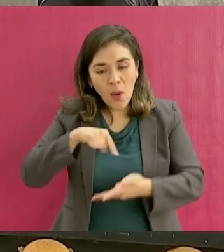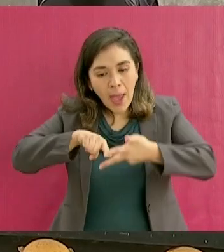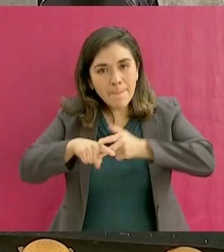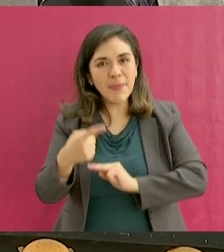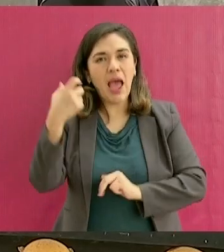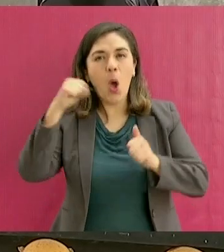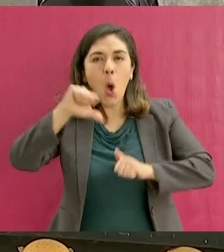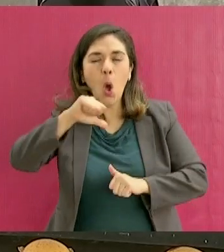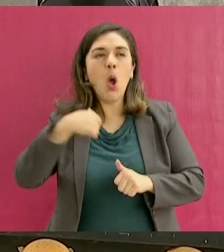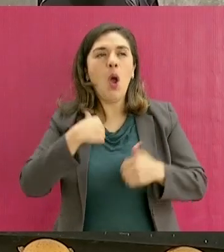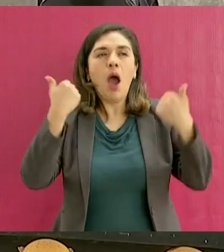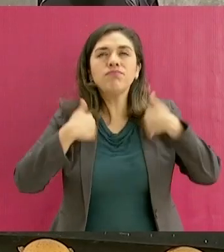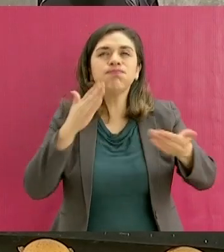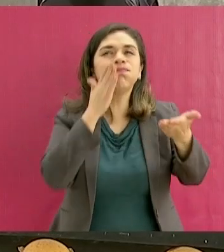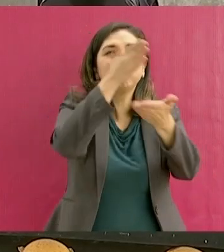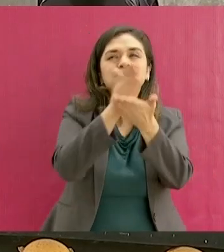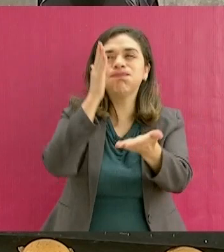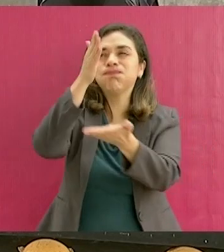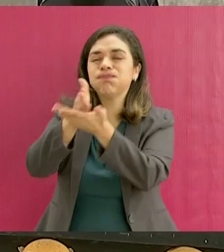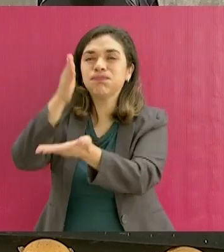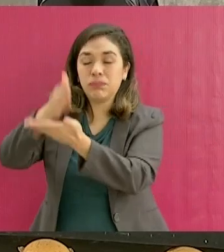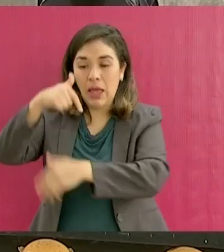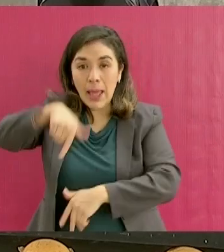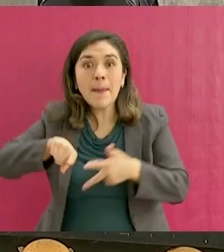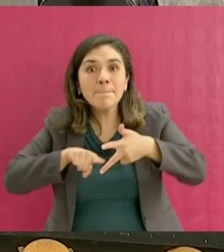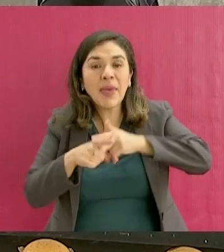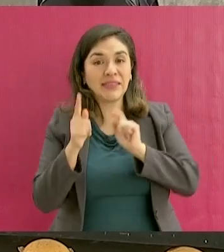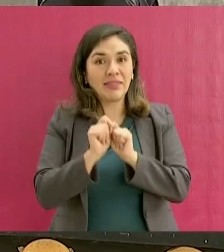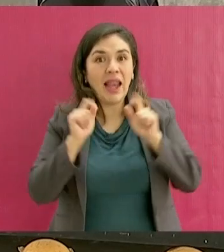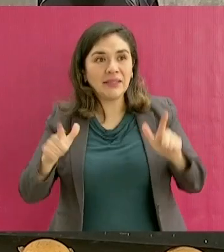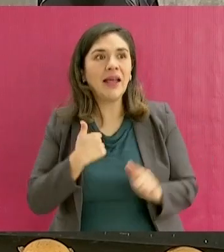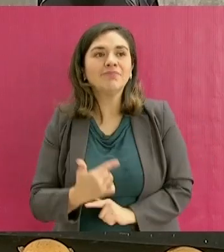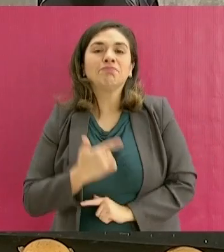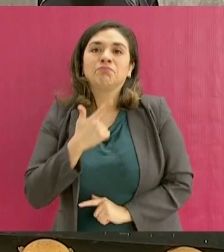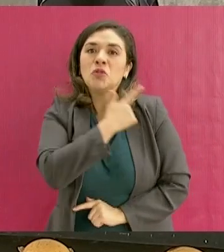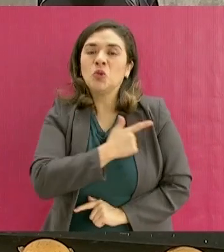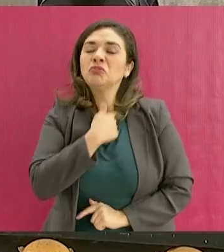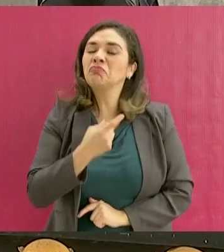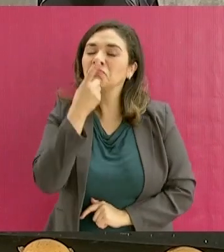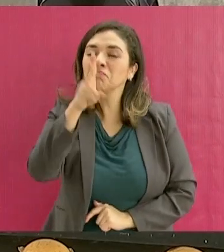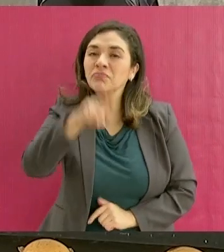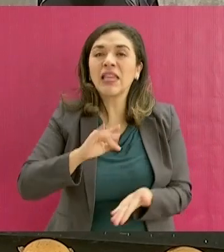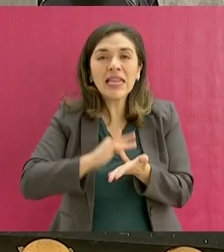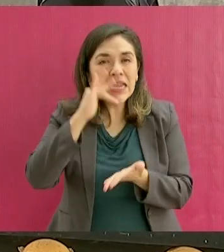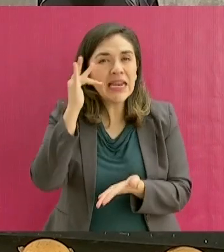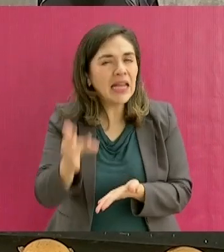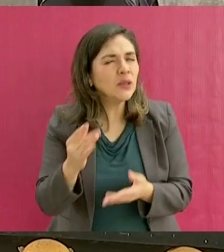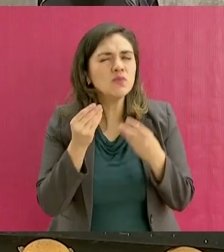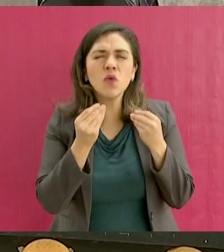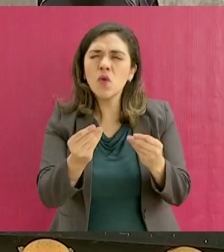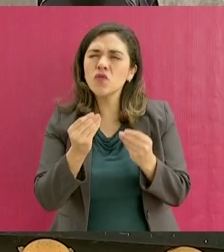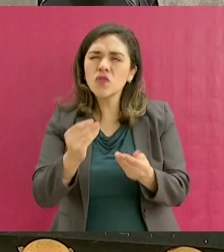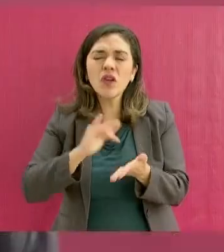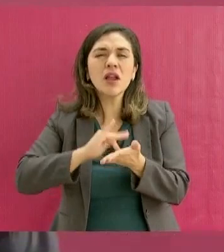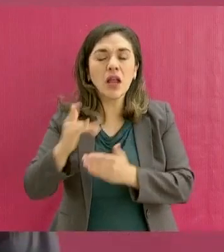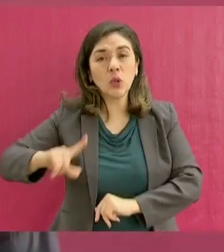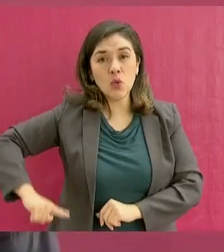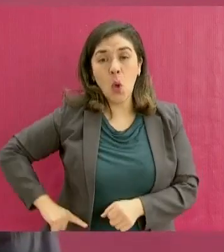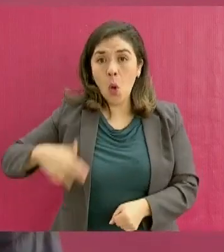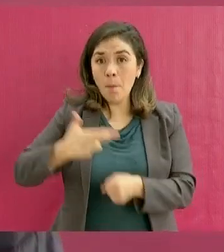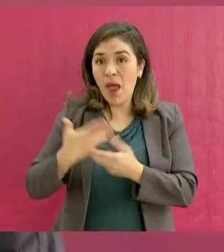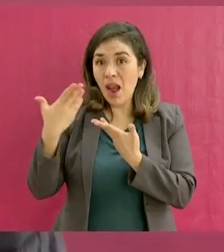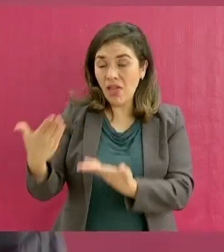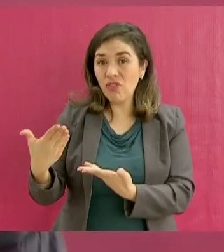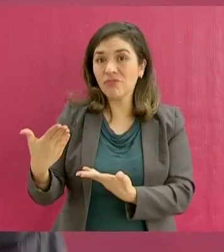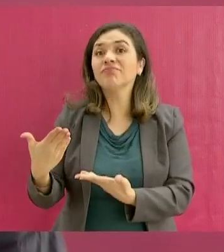gira de fin de semana aquí en Tlaxcala, le agradezco mucho al gobernador